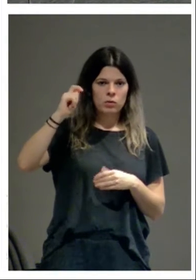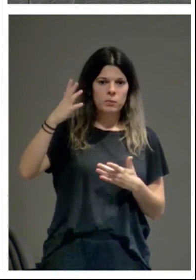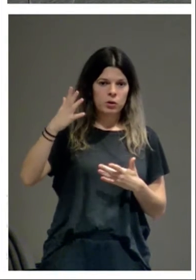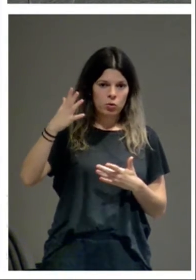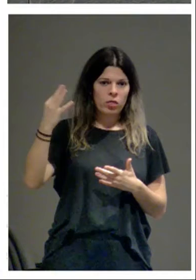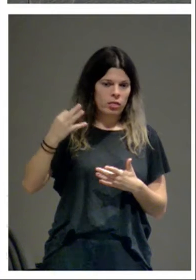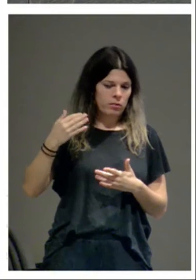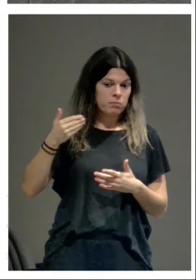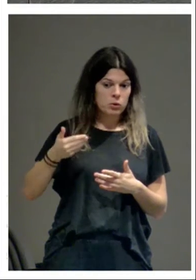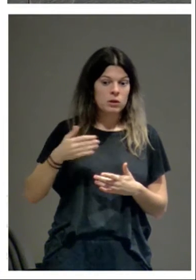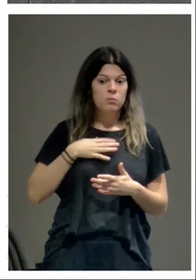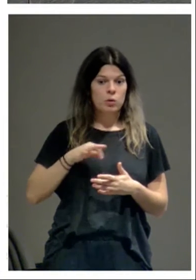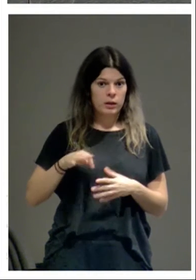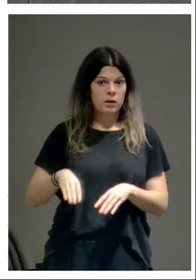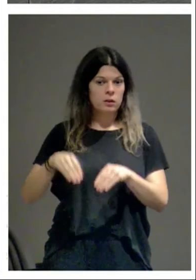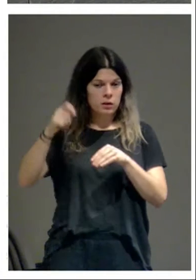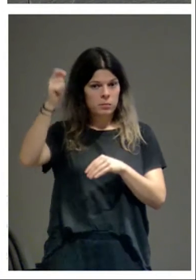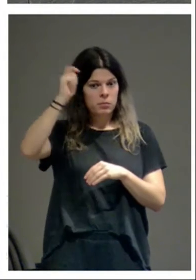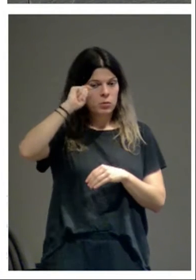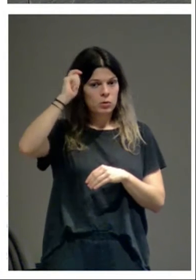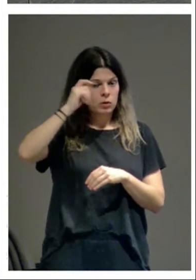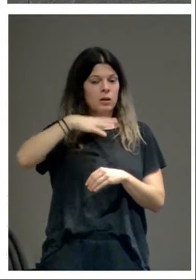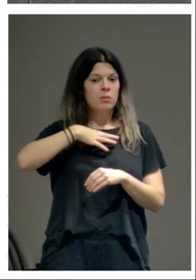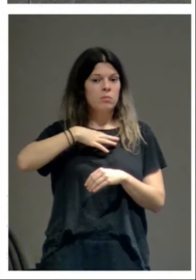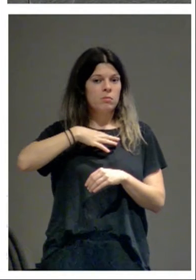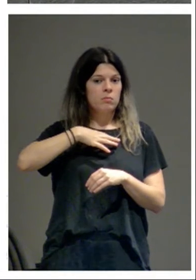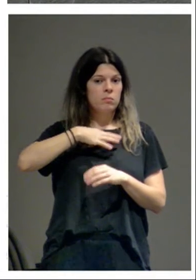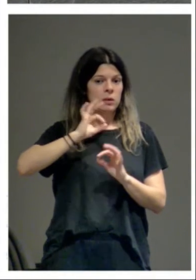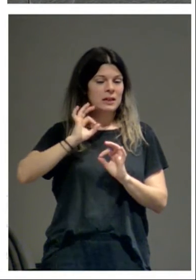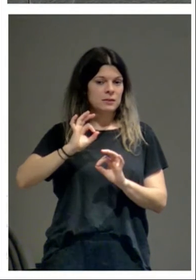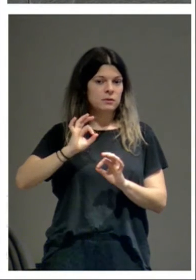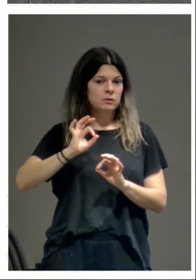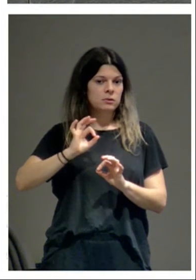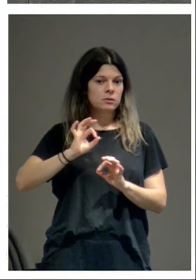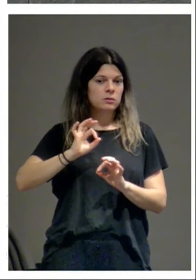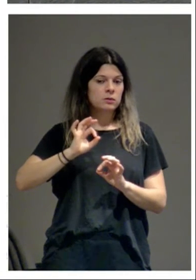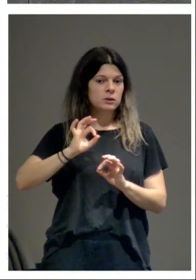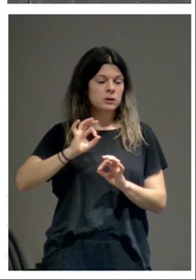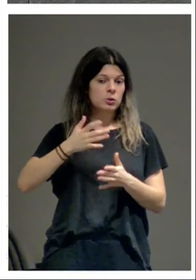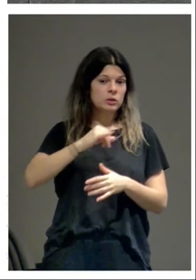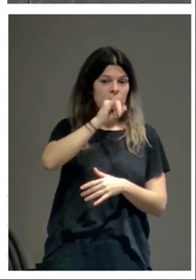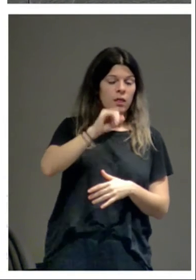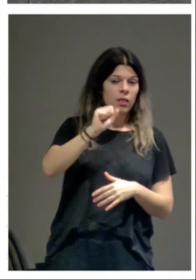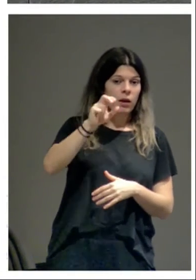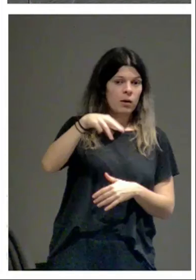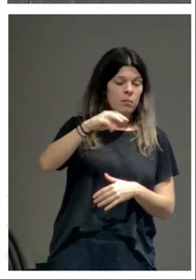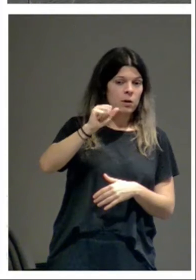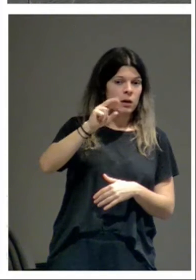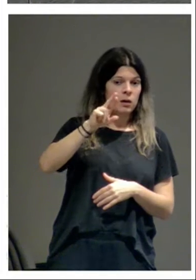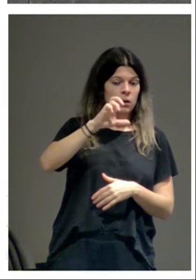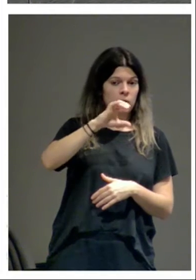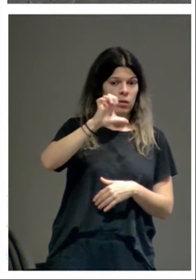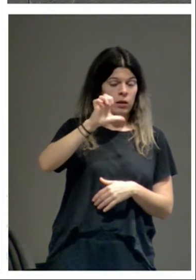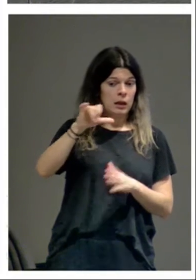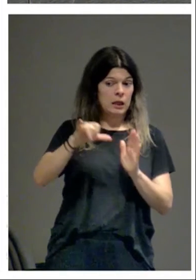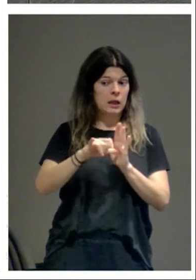cuenta que posiblemente la Catedral de Pamplona fue así. y que siendo Zamarce una decanía de la Catedral